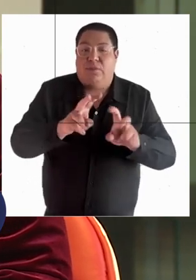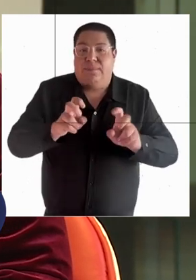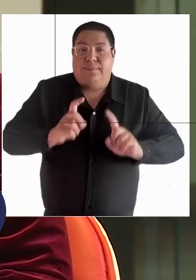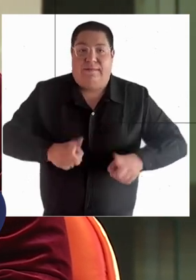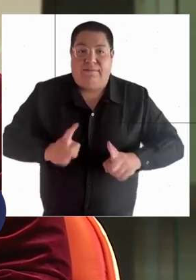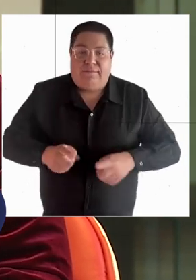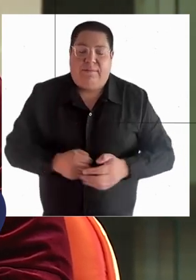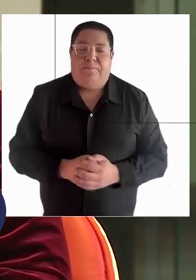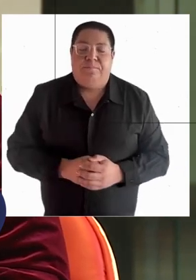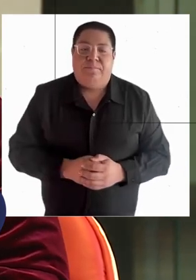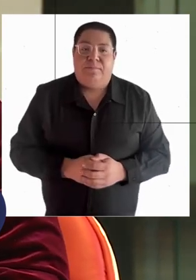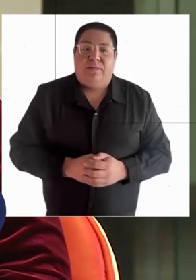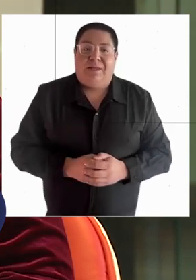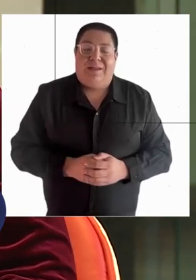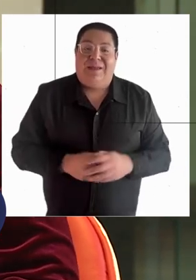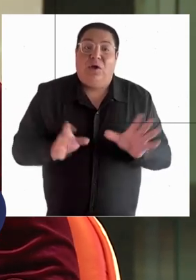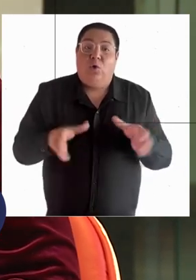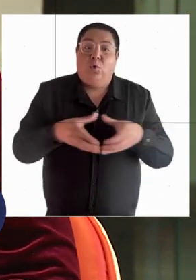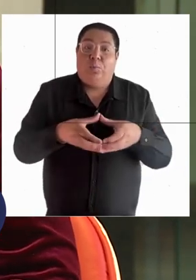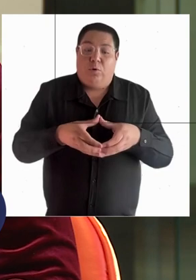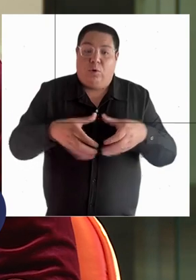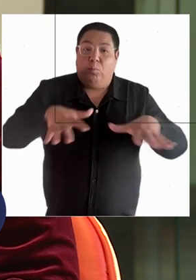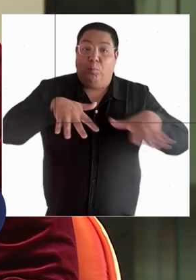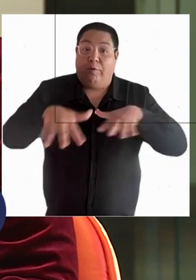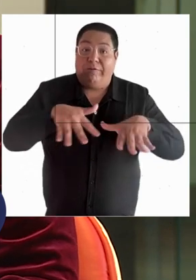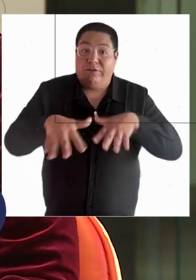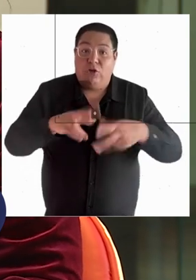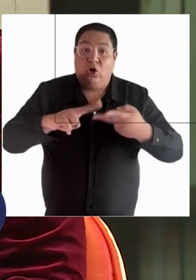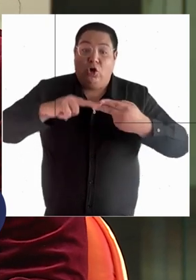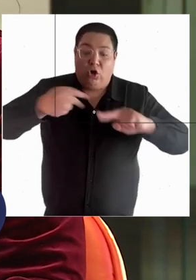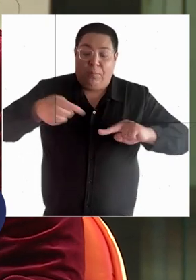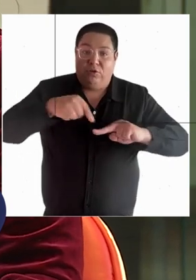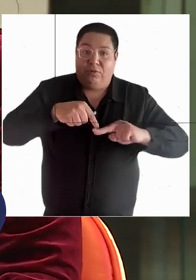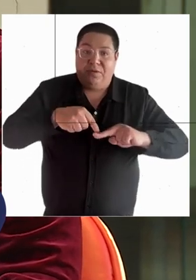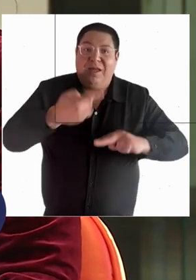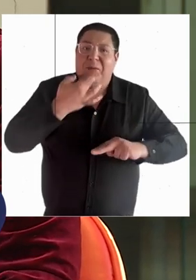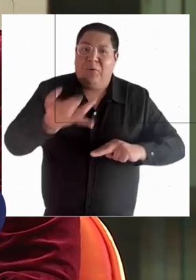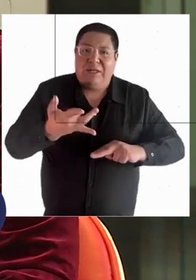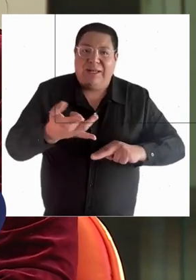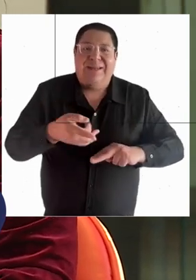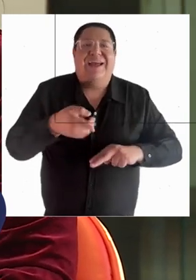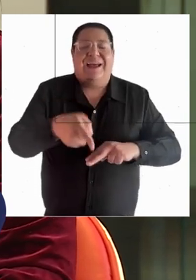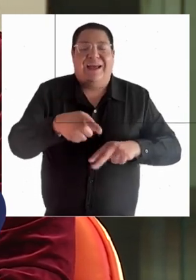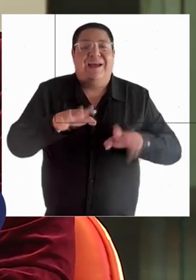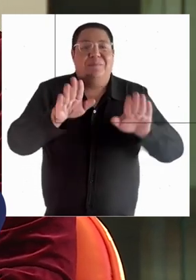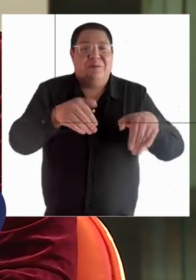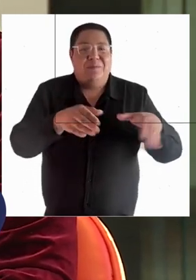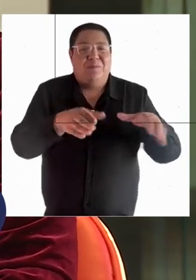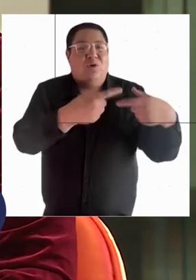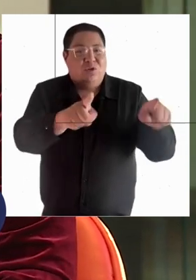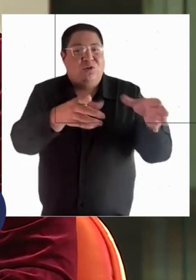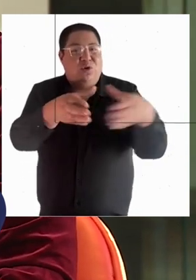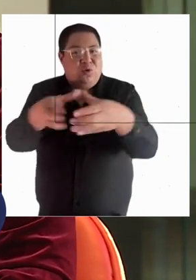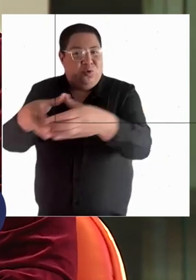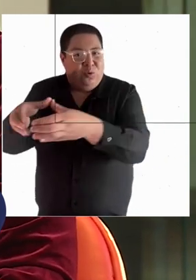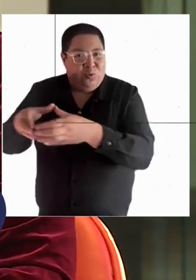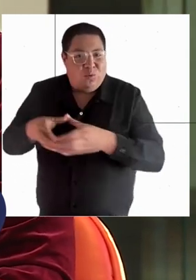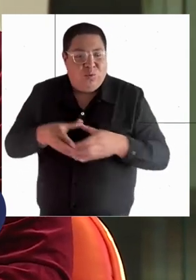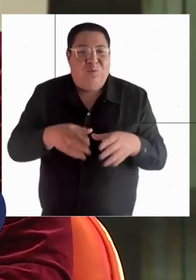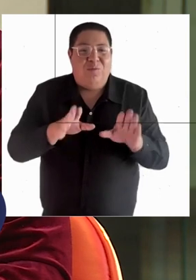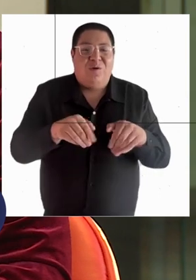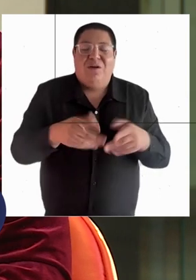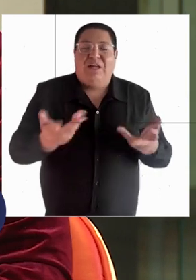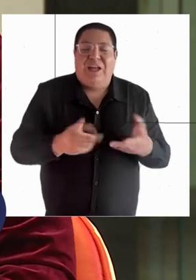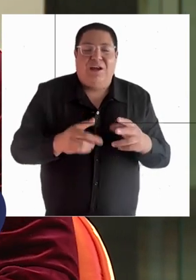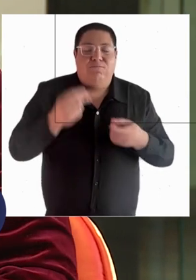básicamente pensando en un futuro en que necesitamos pares y espacios de igualdad en